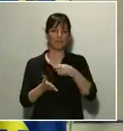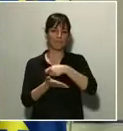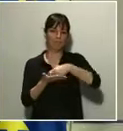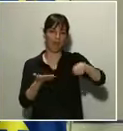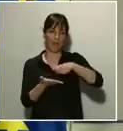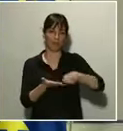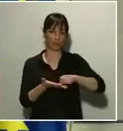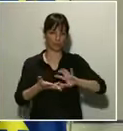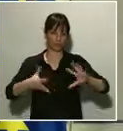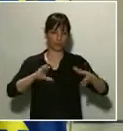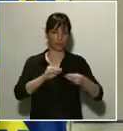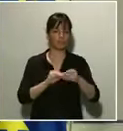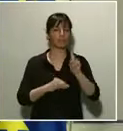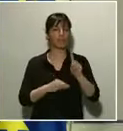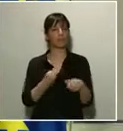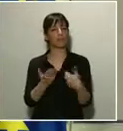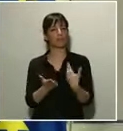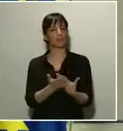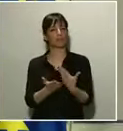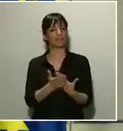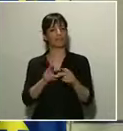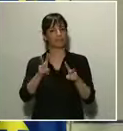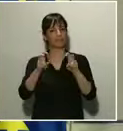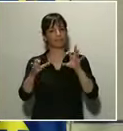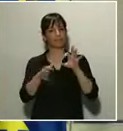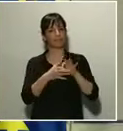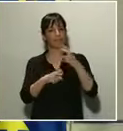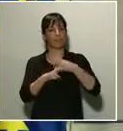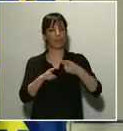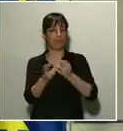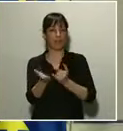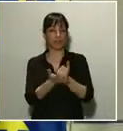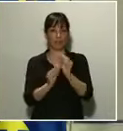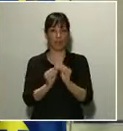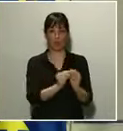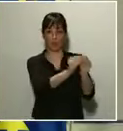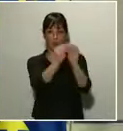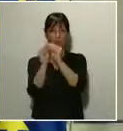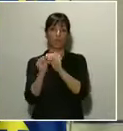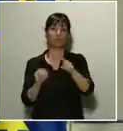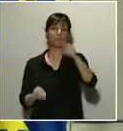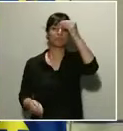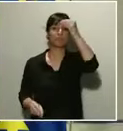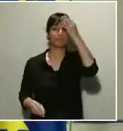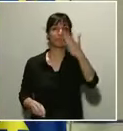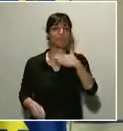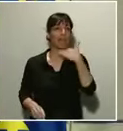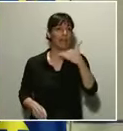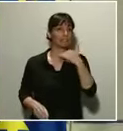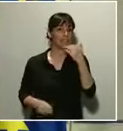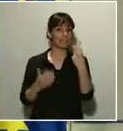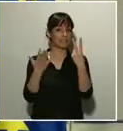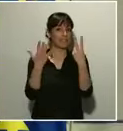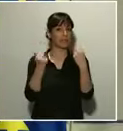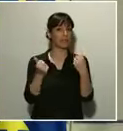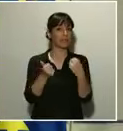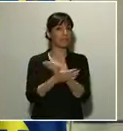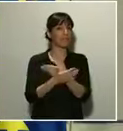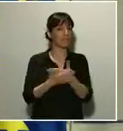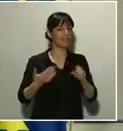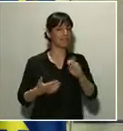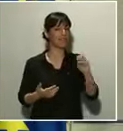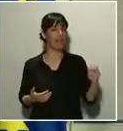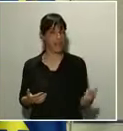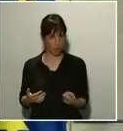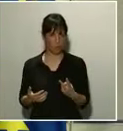las comprobaciones en relación con la política agrícola común. Piensen ustedes que son casi 7.000 millones de euros, los cuales, partir